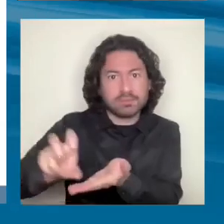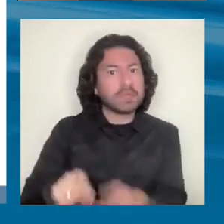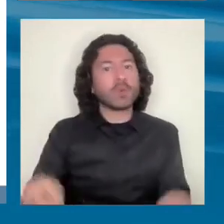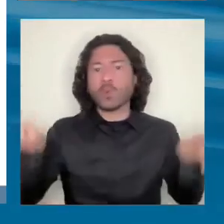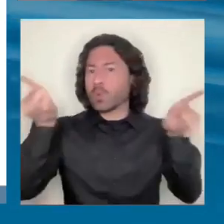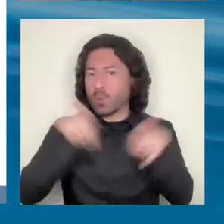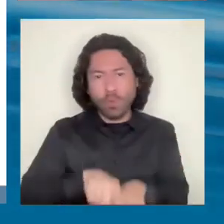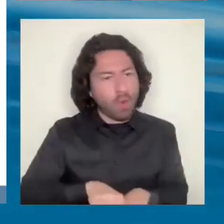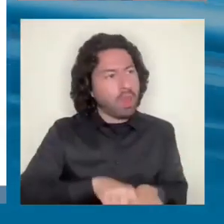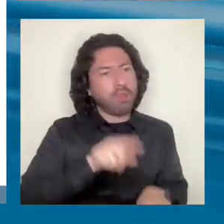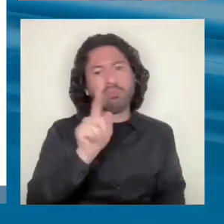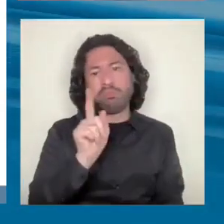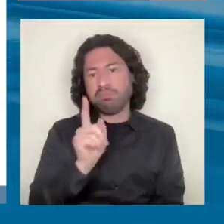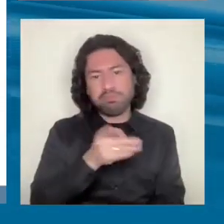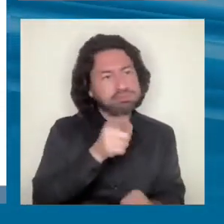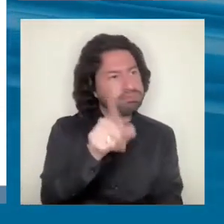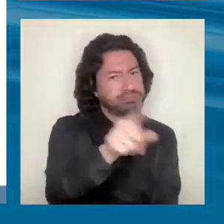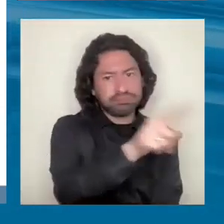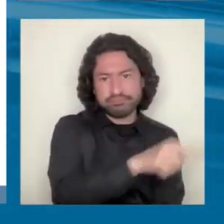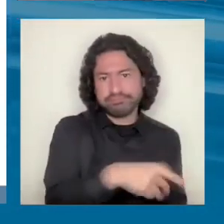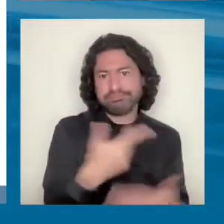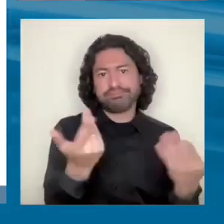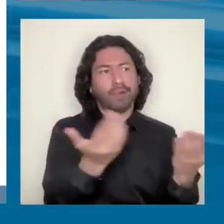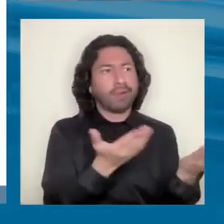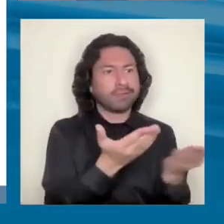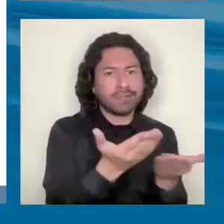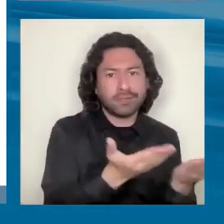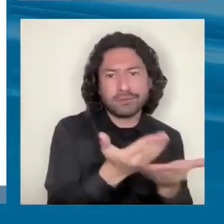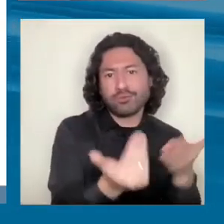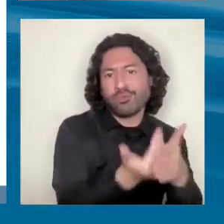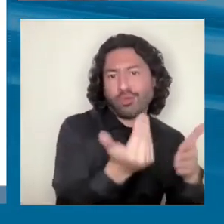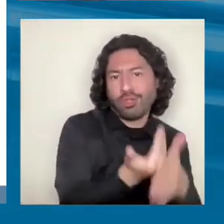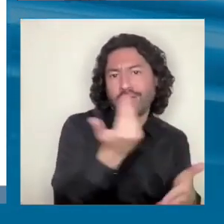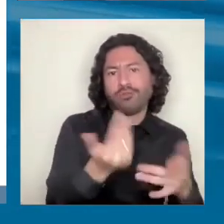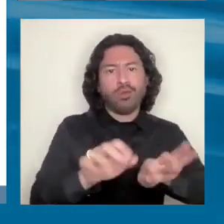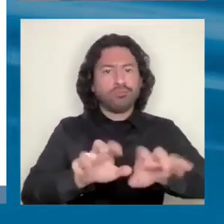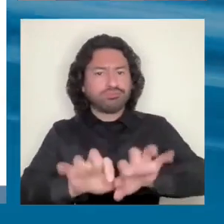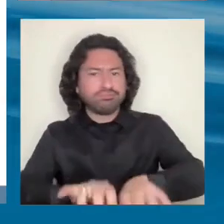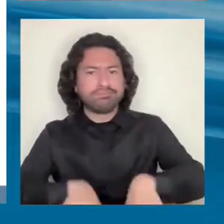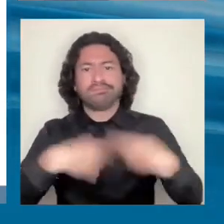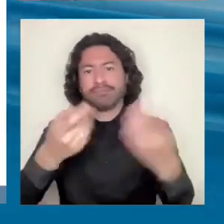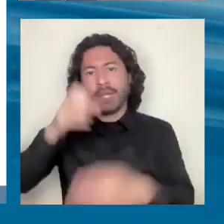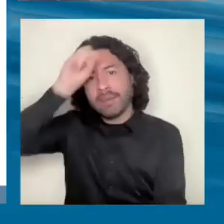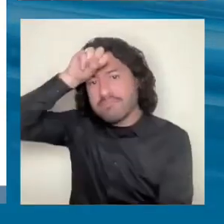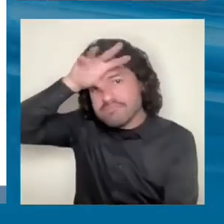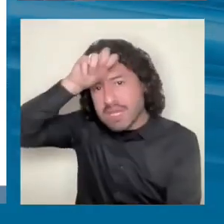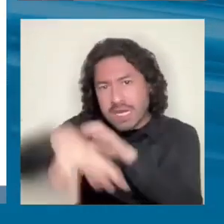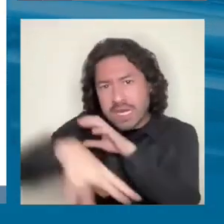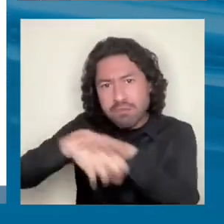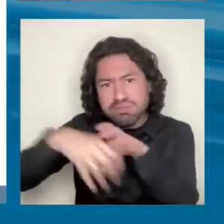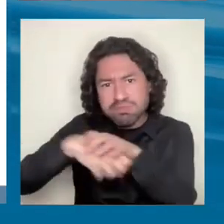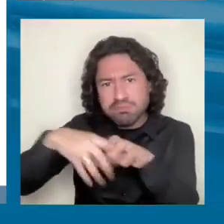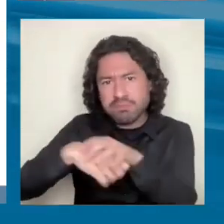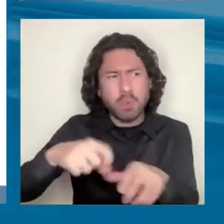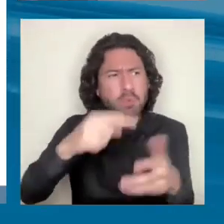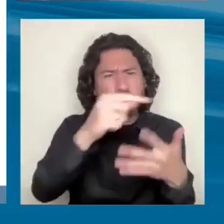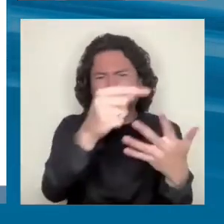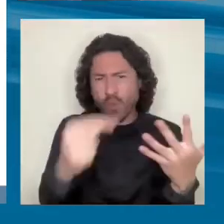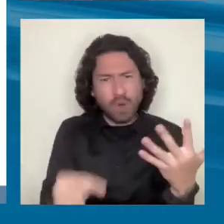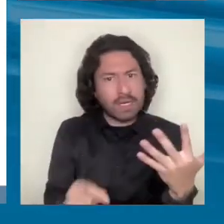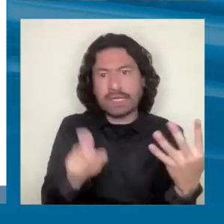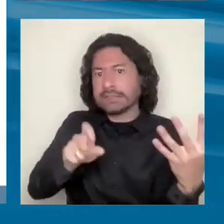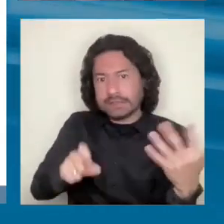cualquier otro sector. Llámese servicios modernos, software, minería. Cualquier sector requiere políticas